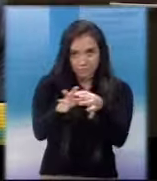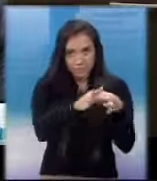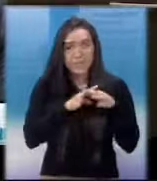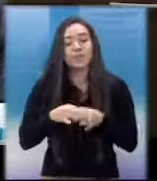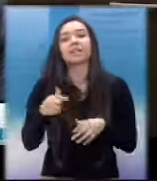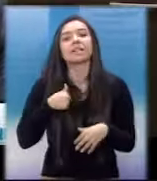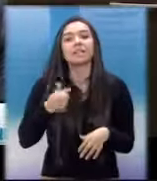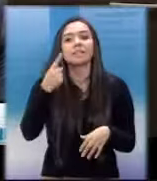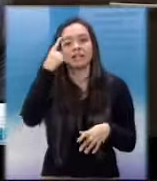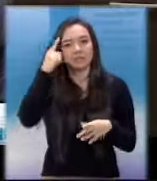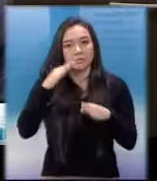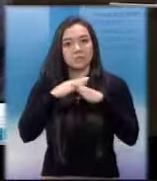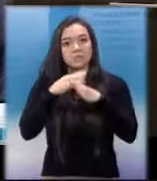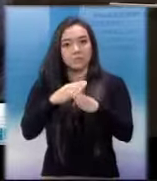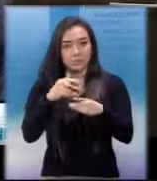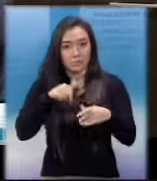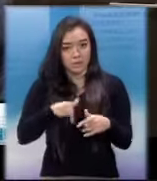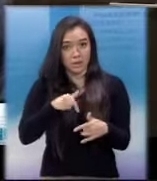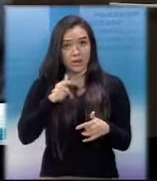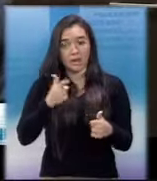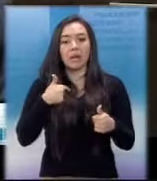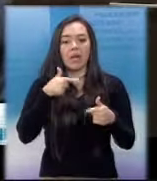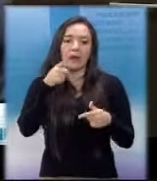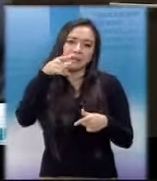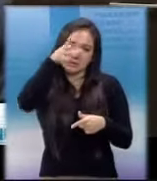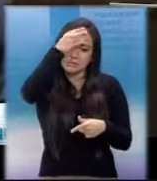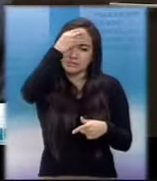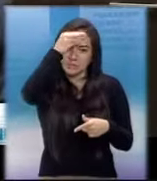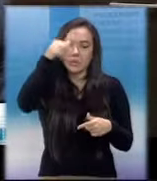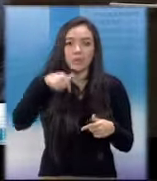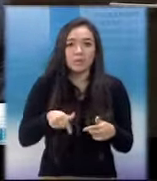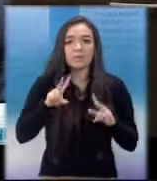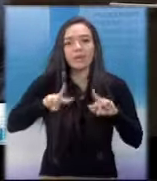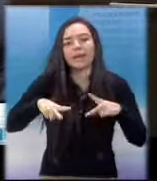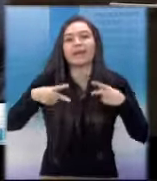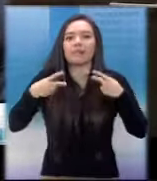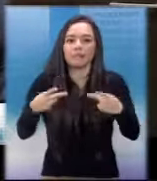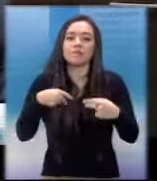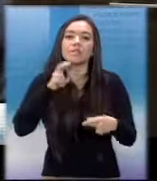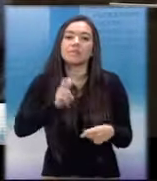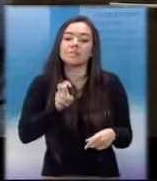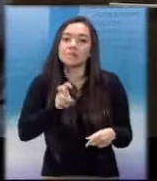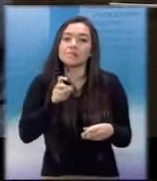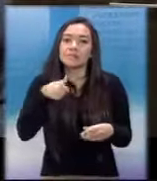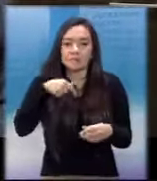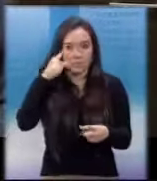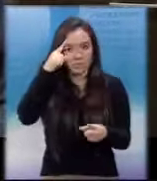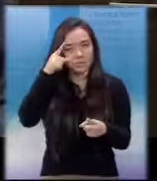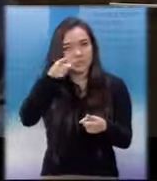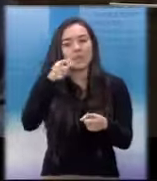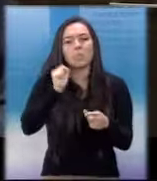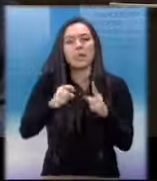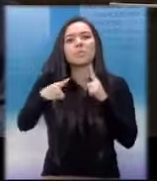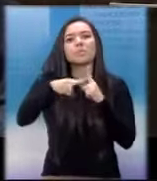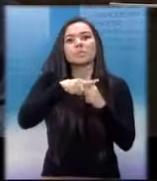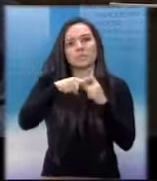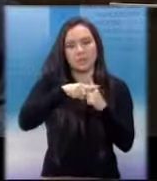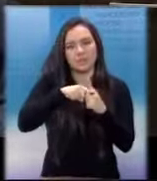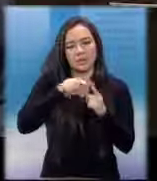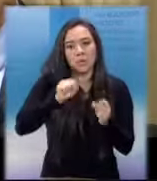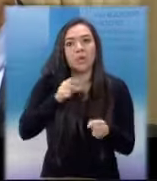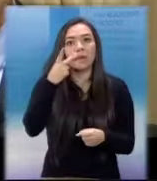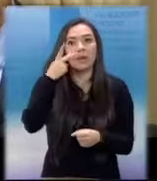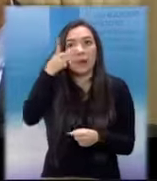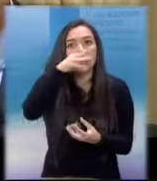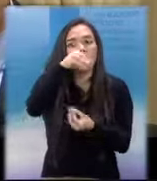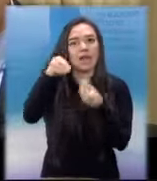jefes de bloque a efecto de que eso no sea así y que demos realmente luces positivas para toda la